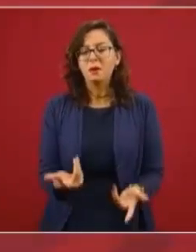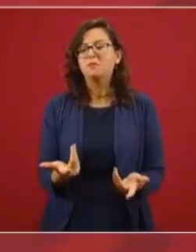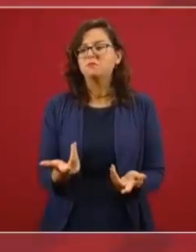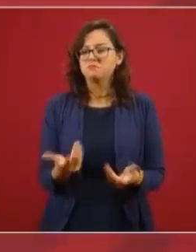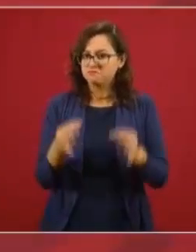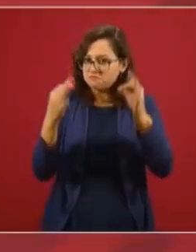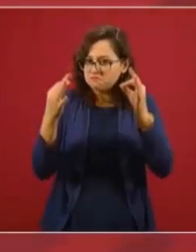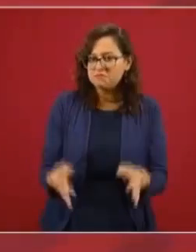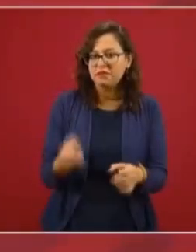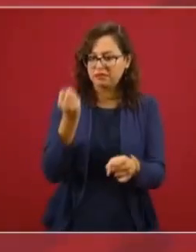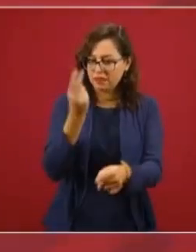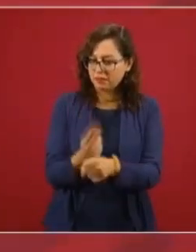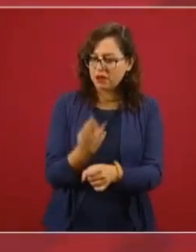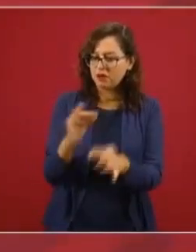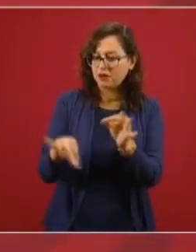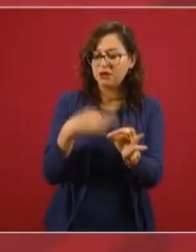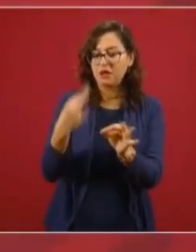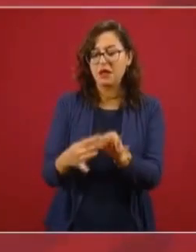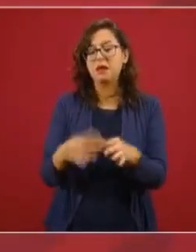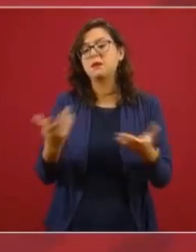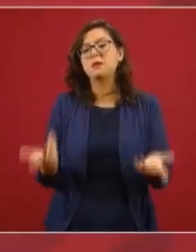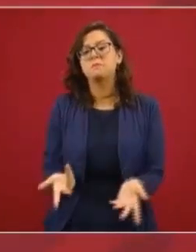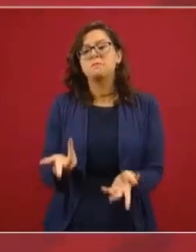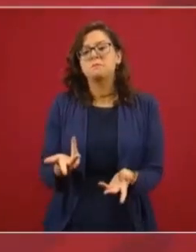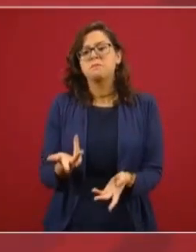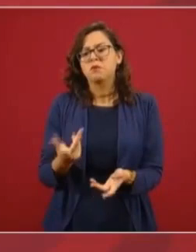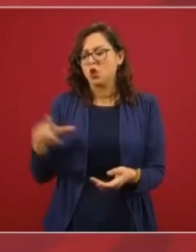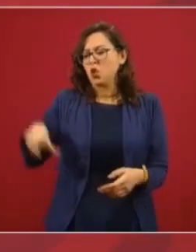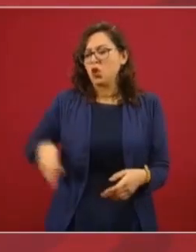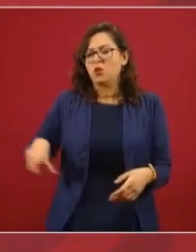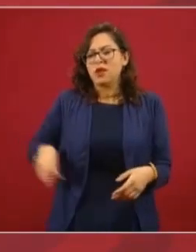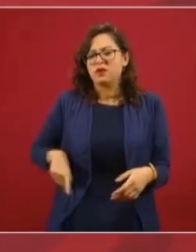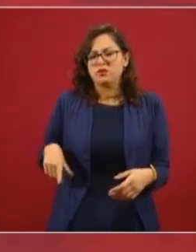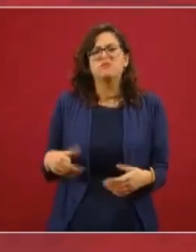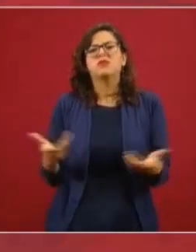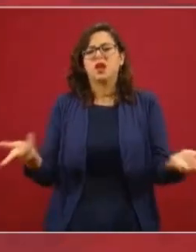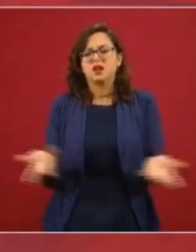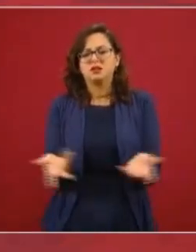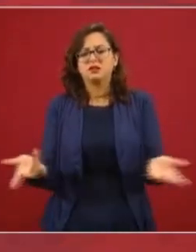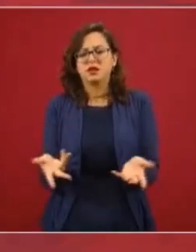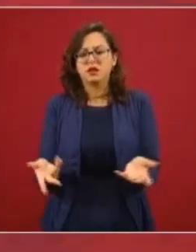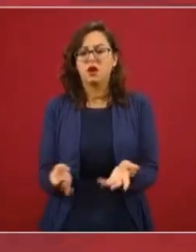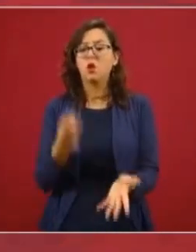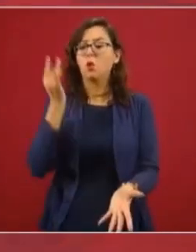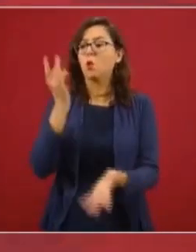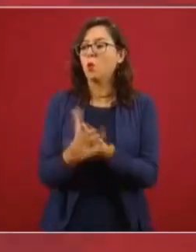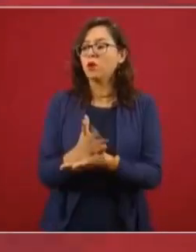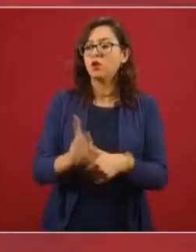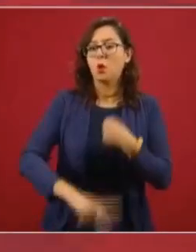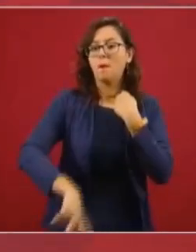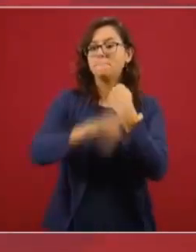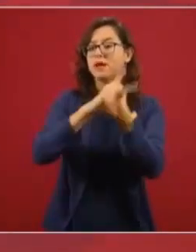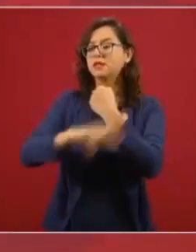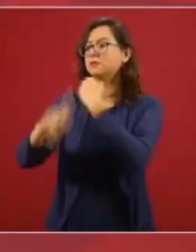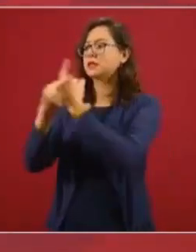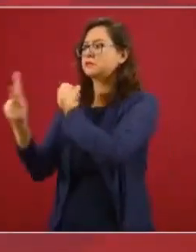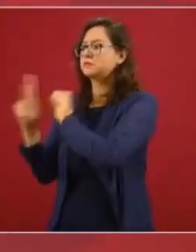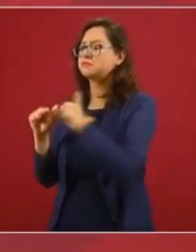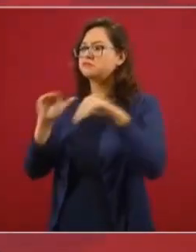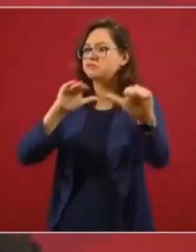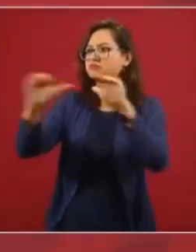Participamos haciendo los pedidos de las vacunas correspondientes a cada país y garantizando su pago en su momento.